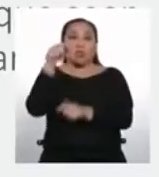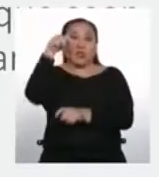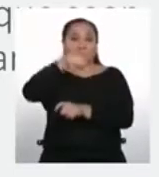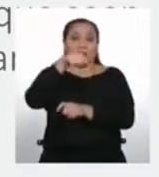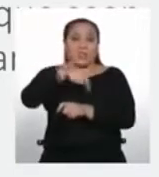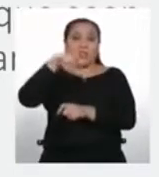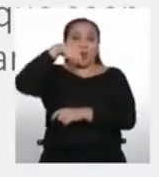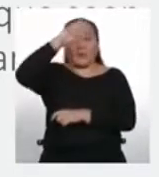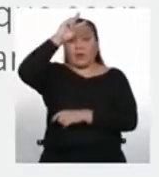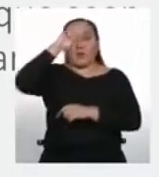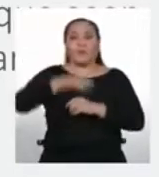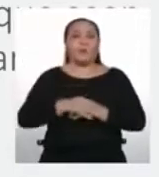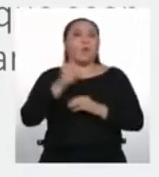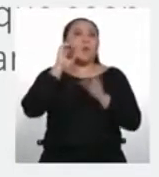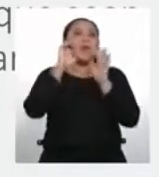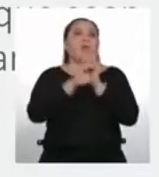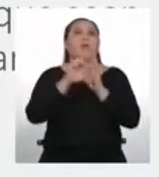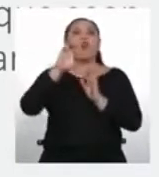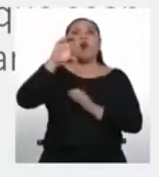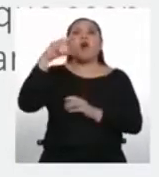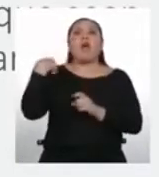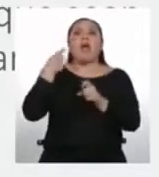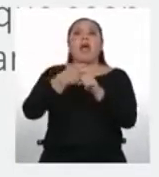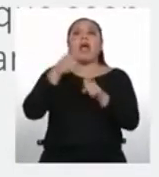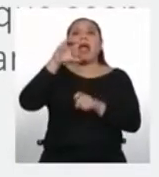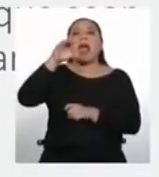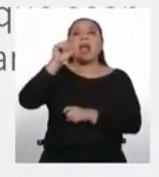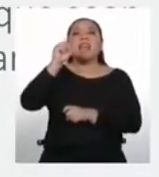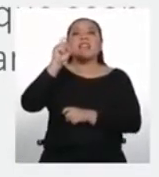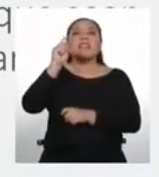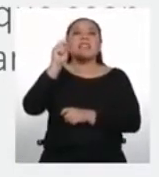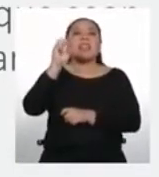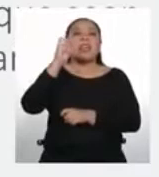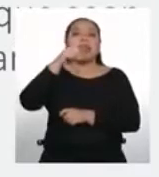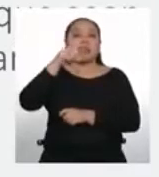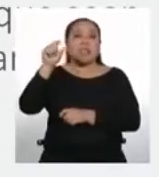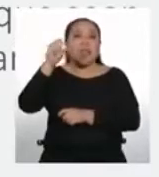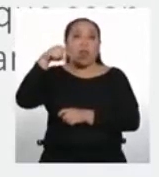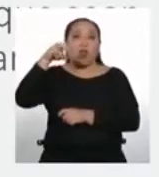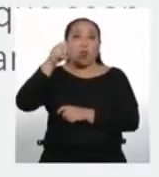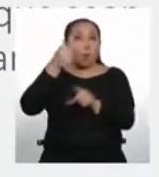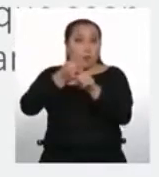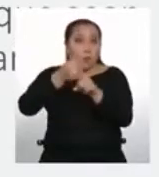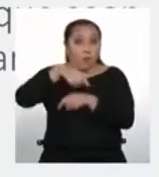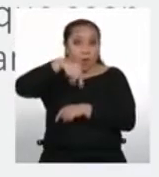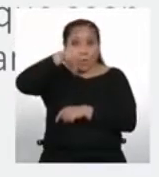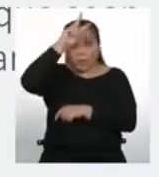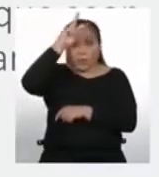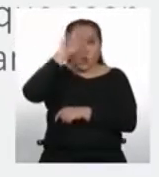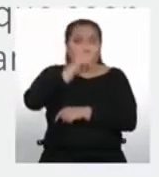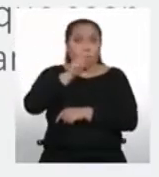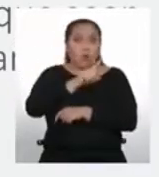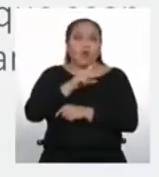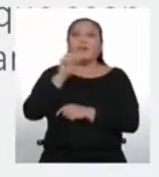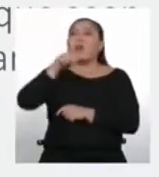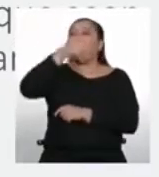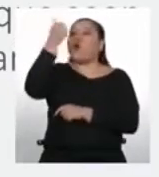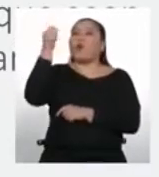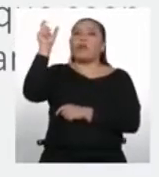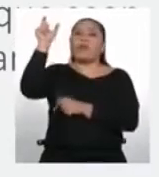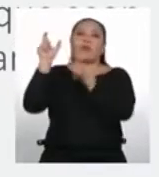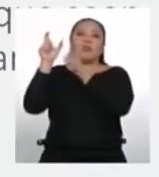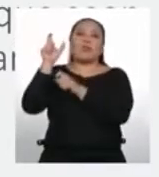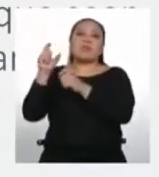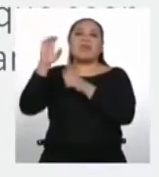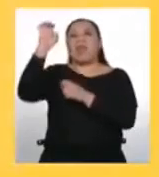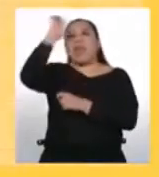Por ejemplo, en el caso del castellano, esta no es una lengua originaria en el Perú, porque es la lengua de la población que vino al Perú desde